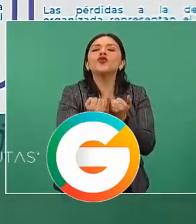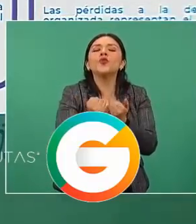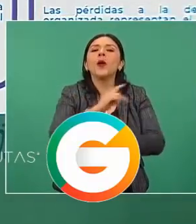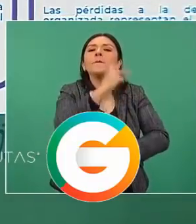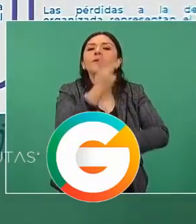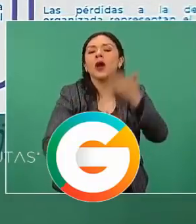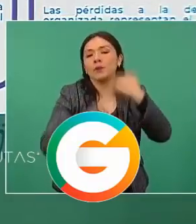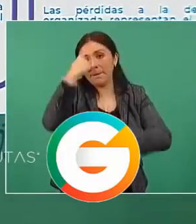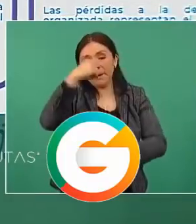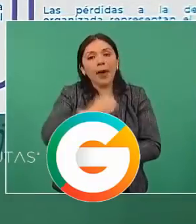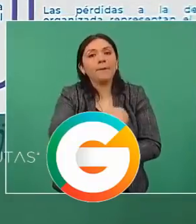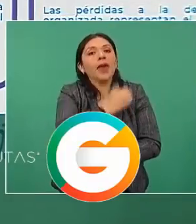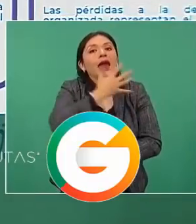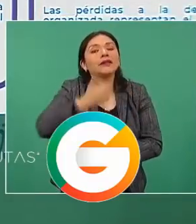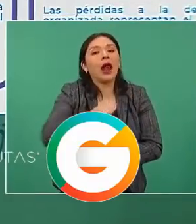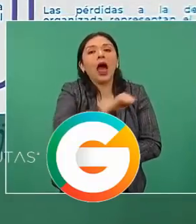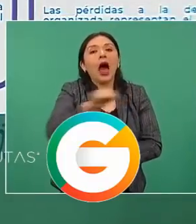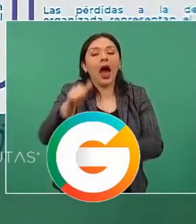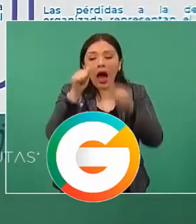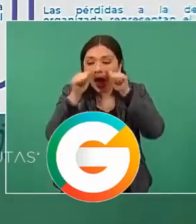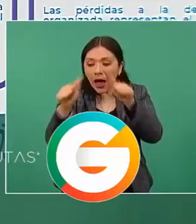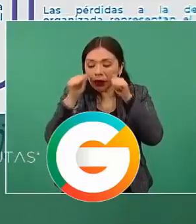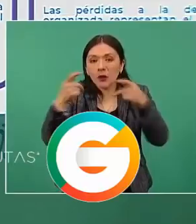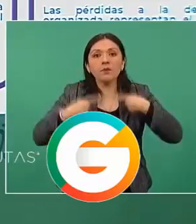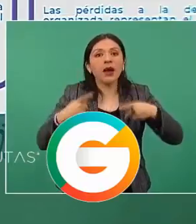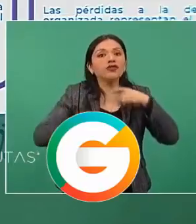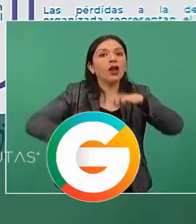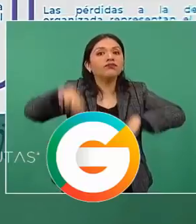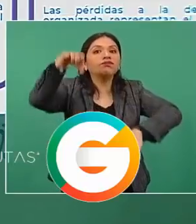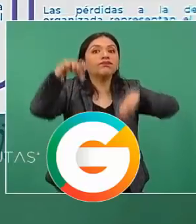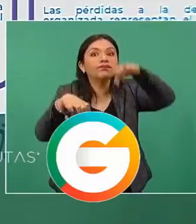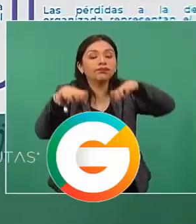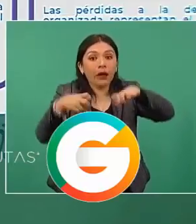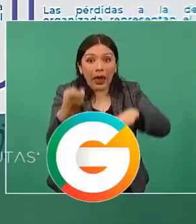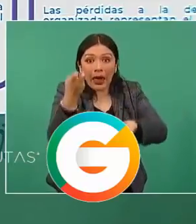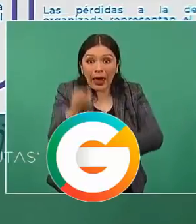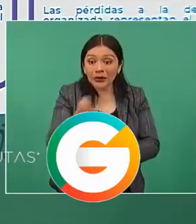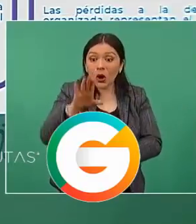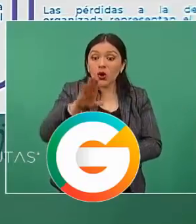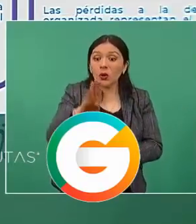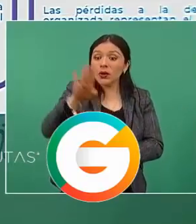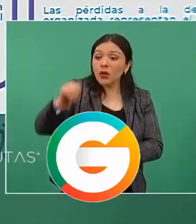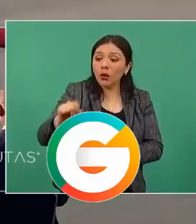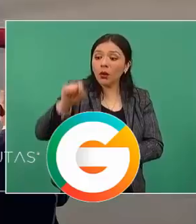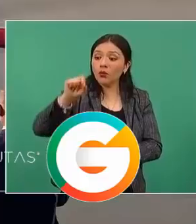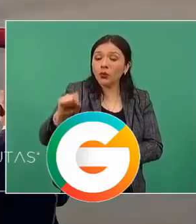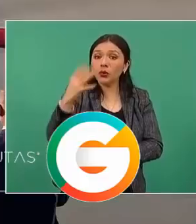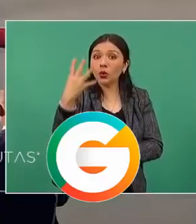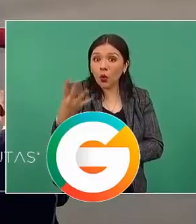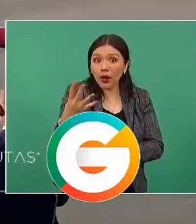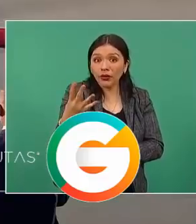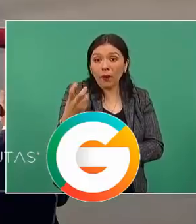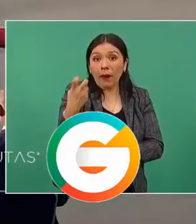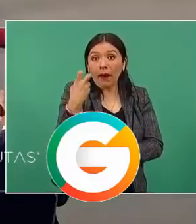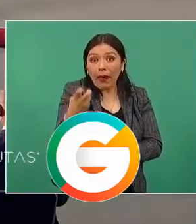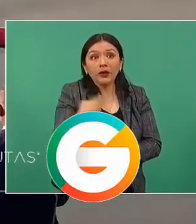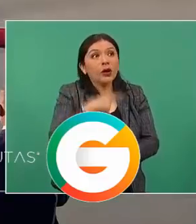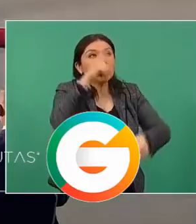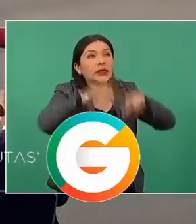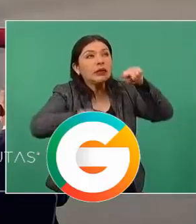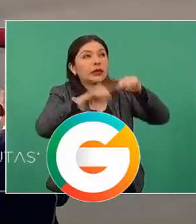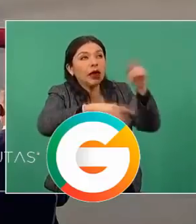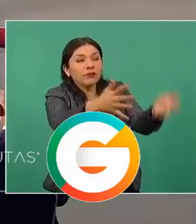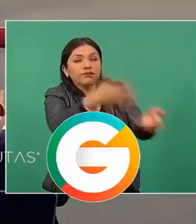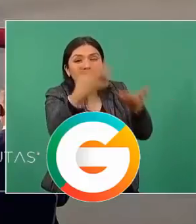bienestar para personas adultas mayores, el 99.4 sería lo que le hemos quitado